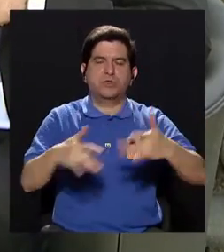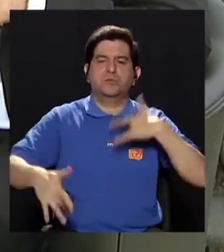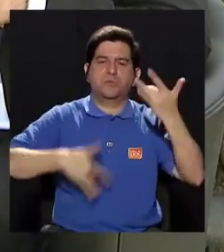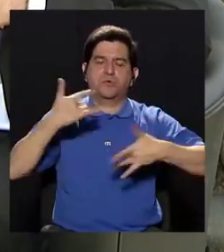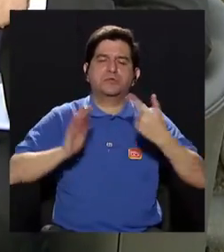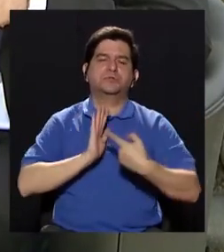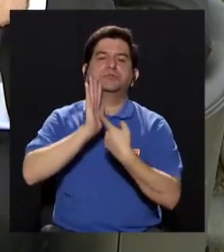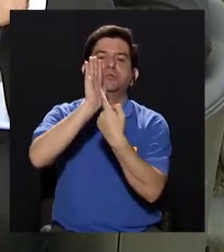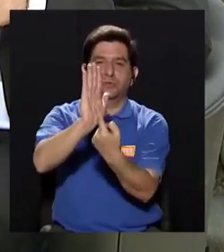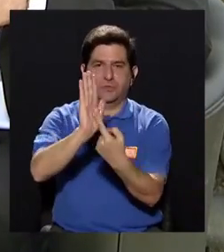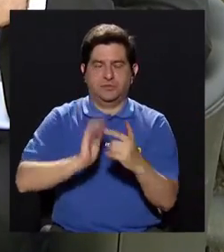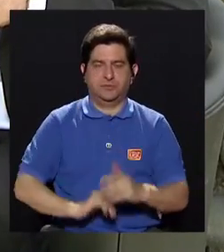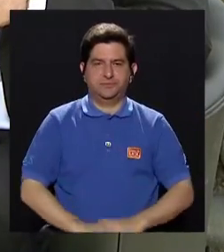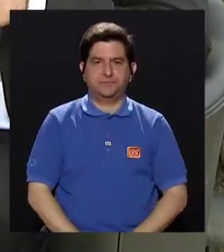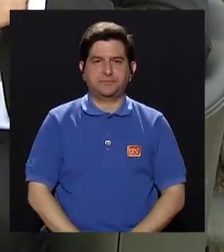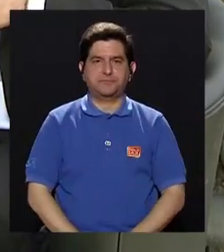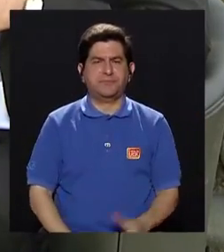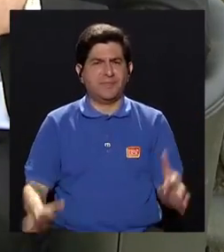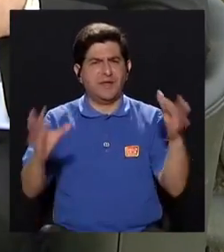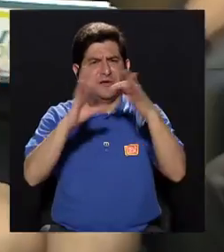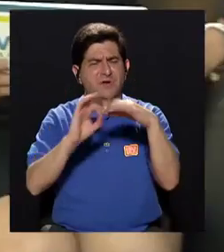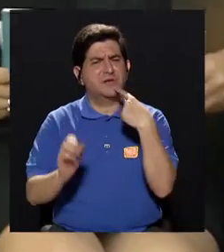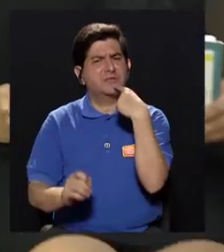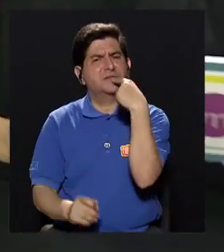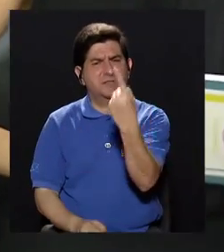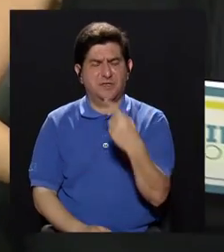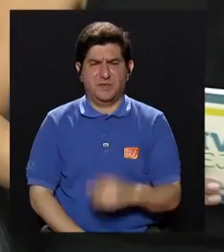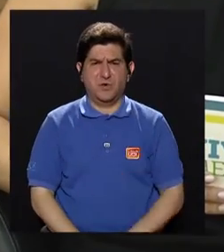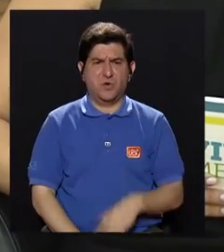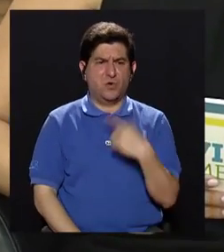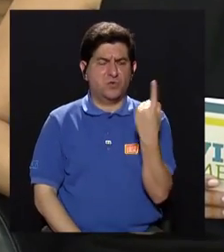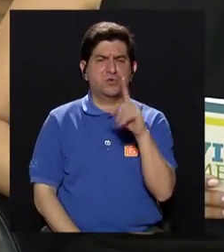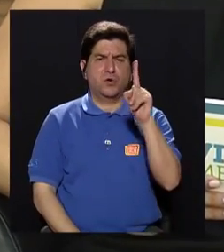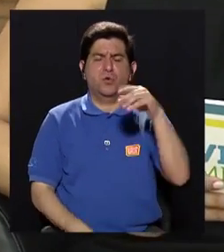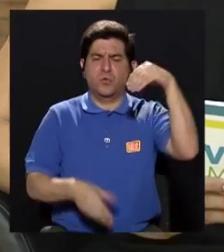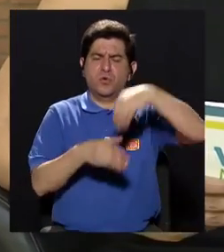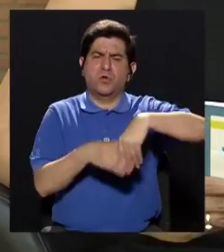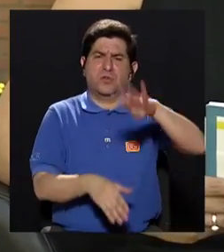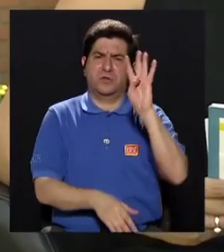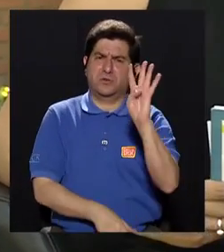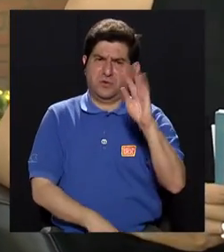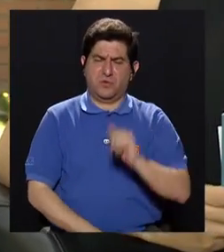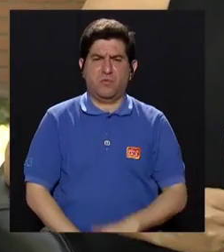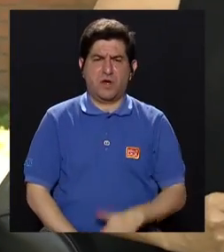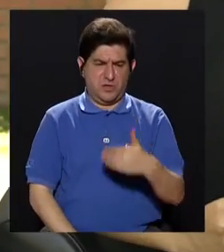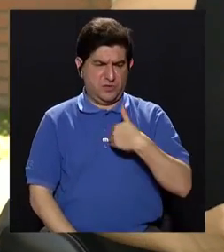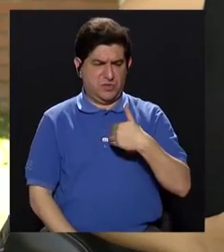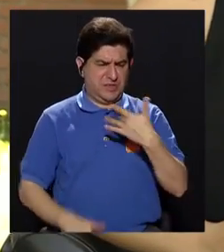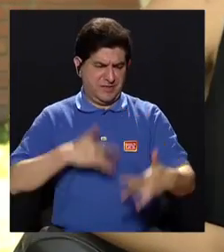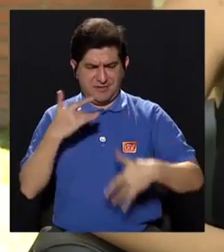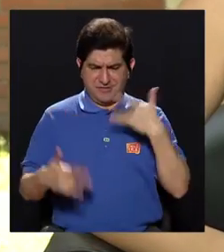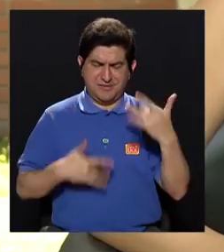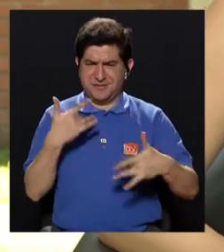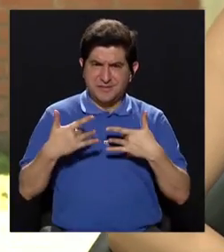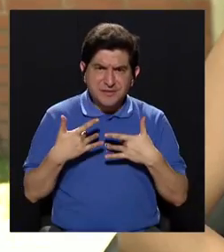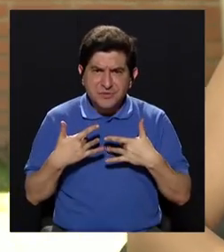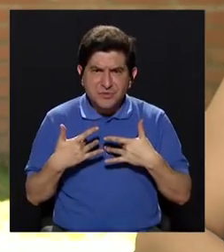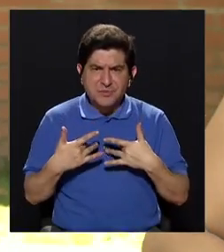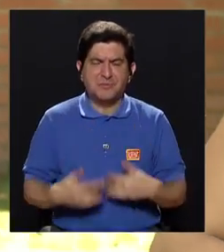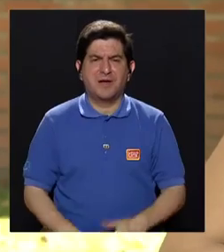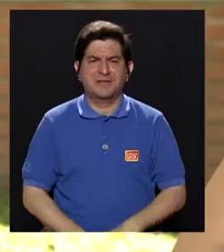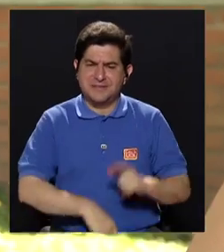sintomatología. Al respecto a esto que usted comentaba, de que solo uno de cada cuatro reportan síntomas,